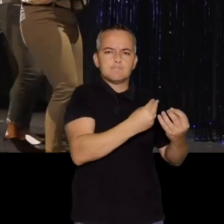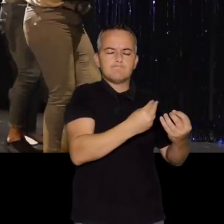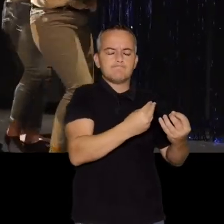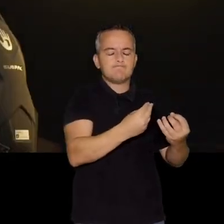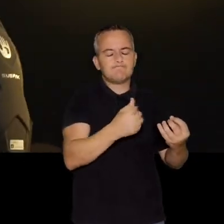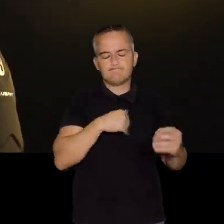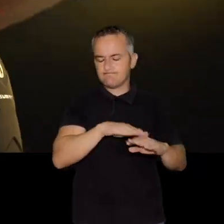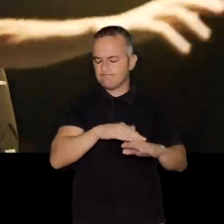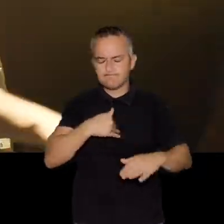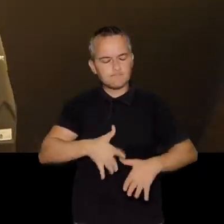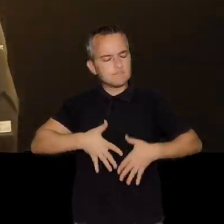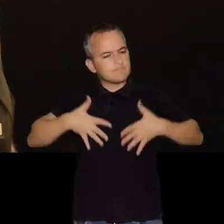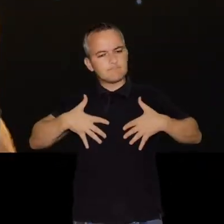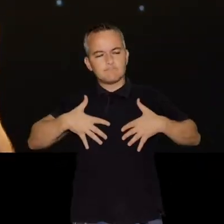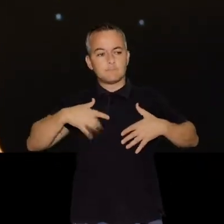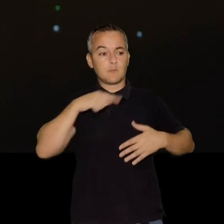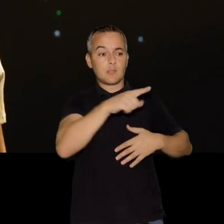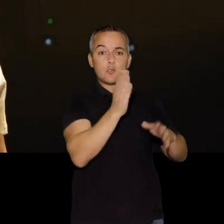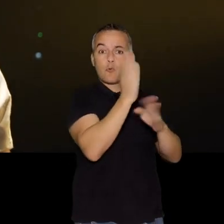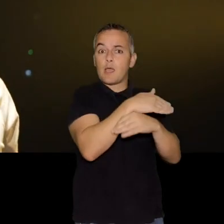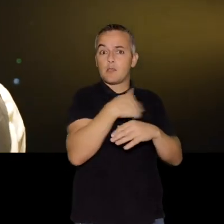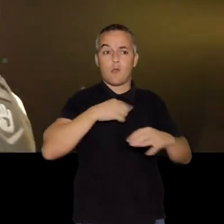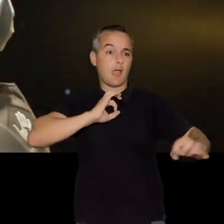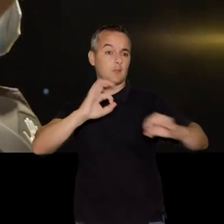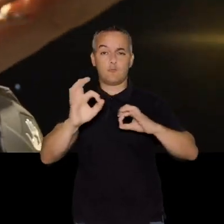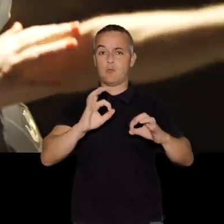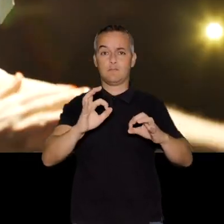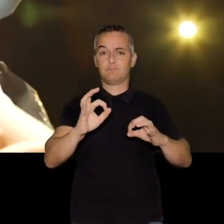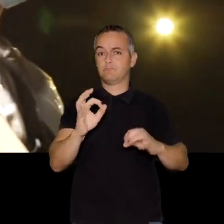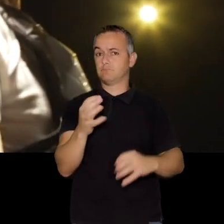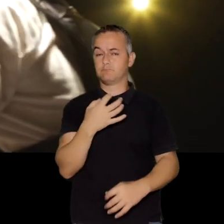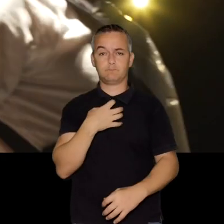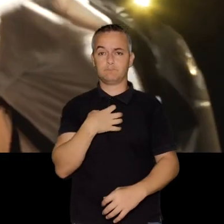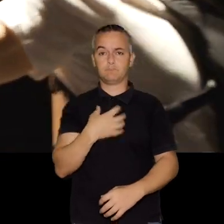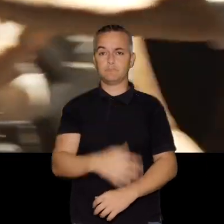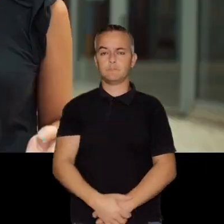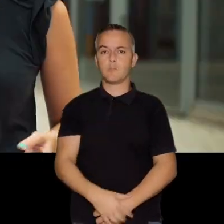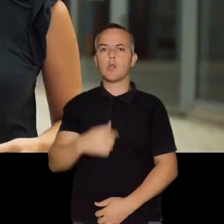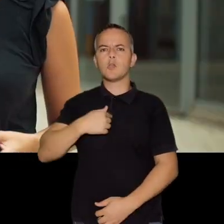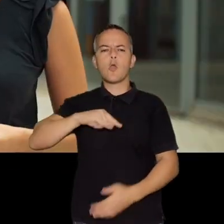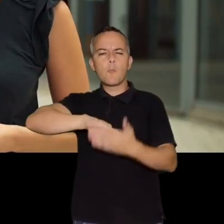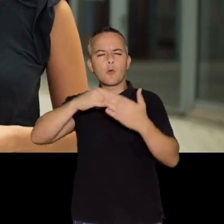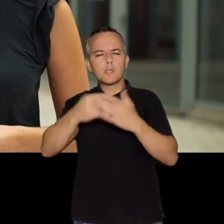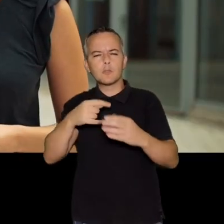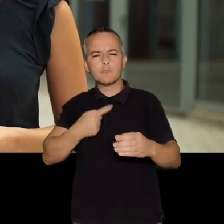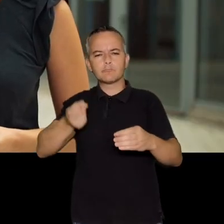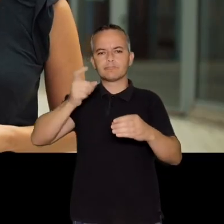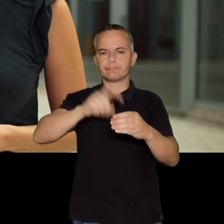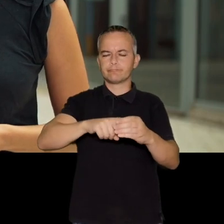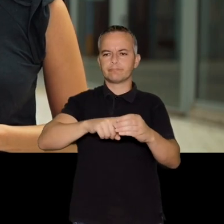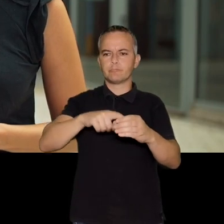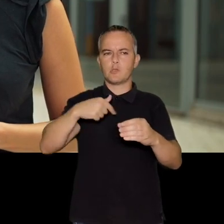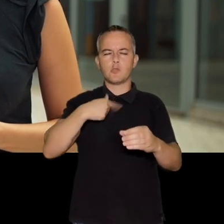porque siempre voy a tener, esto me emociona mucho porque si no fuera por eso yo tampoco podría actuar. Cuando he encontrado en